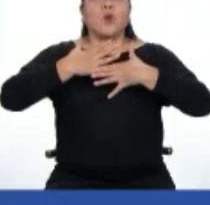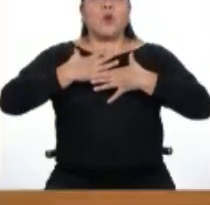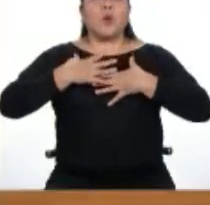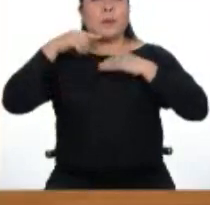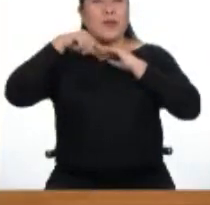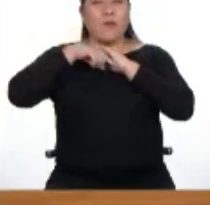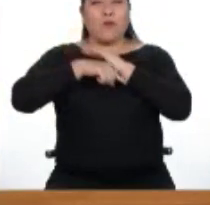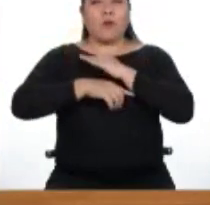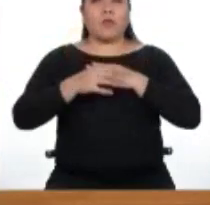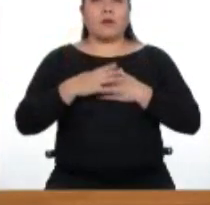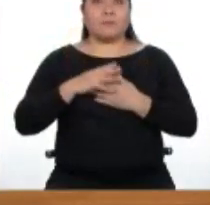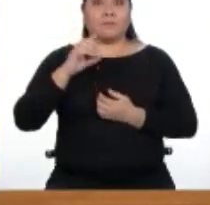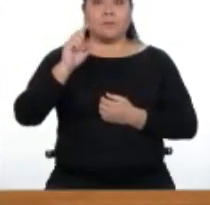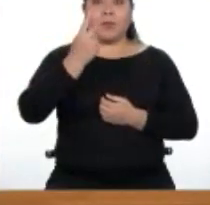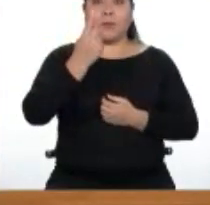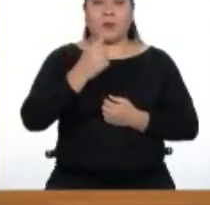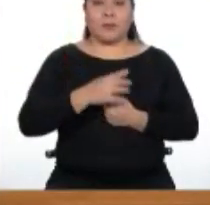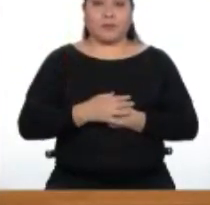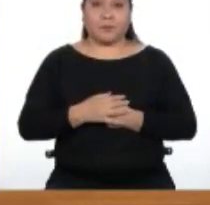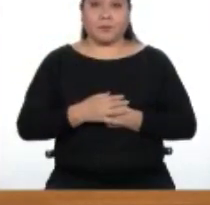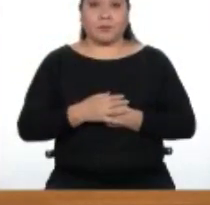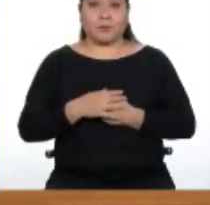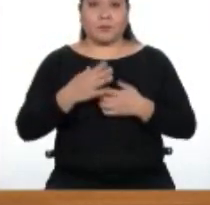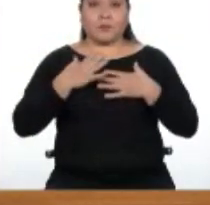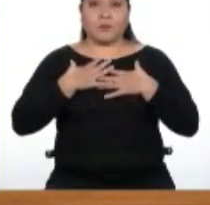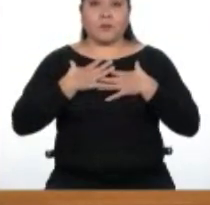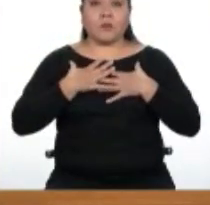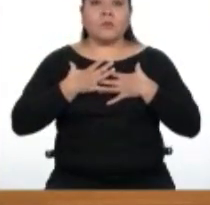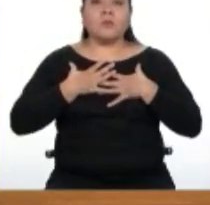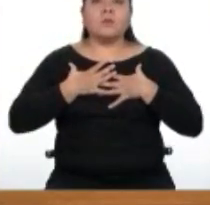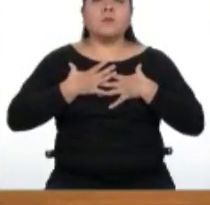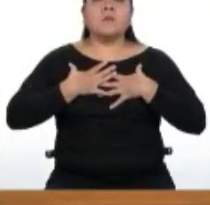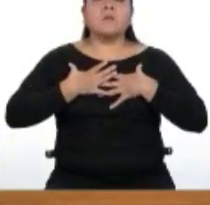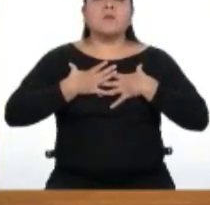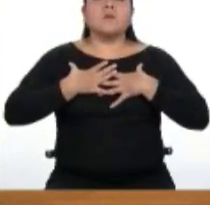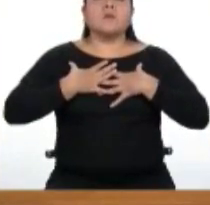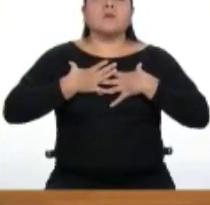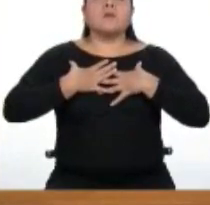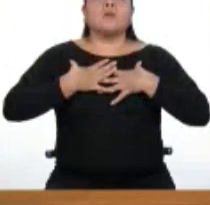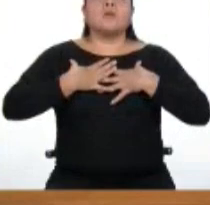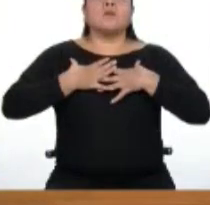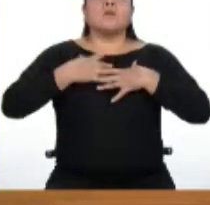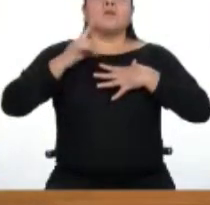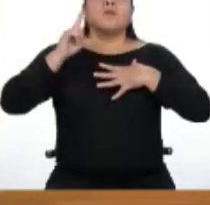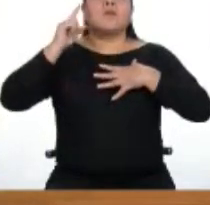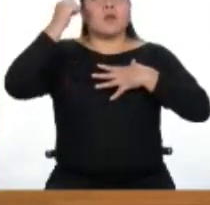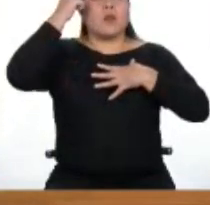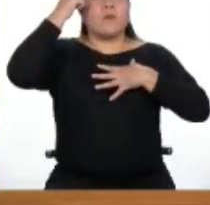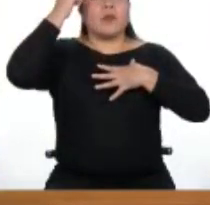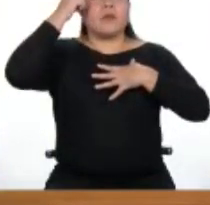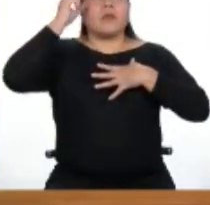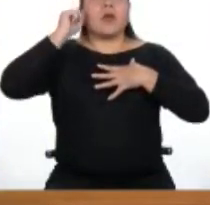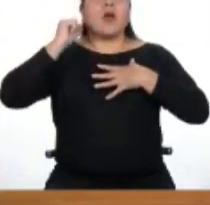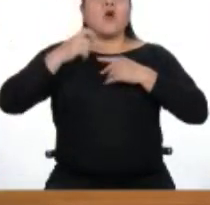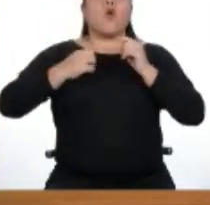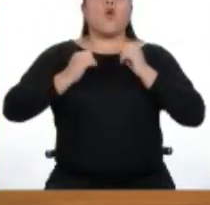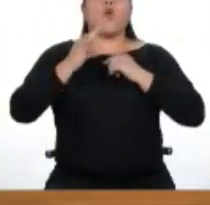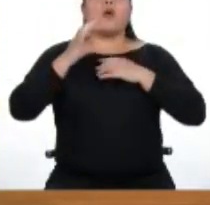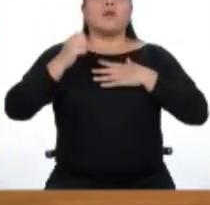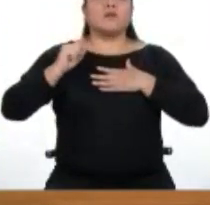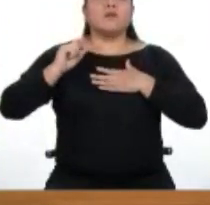Primero, inspira profundamente mientras cuentas mentalmente hasta cuatro.